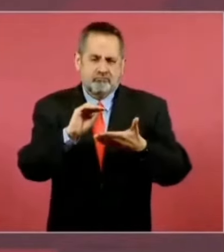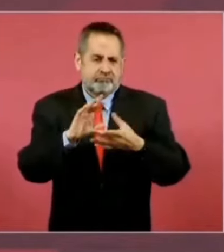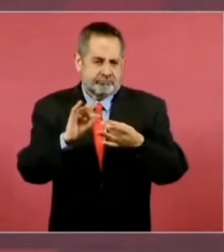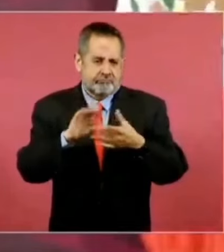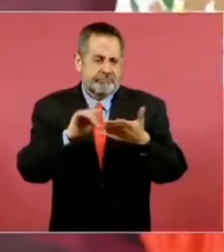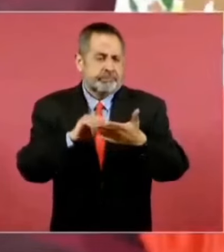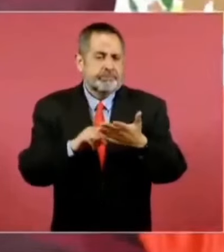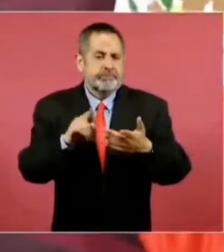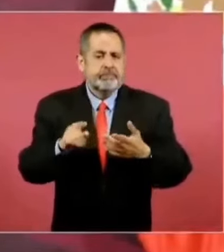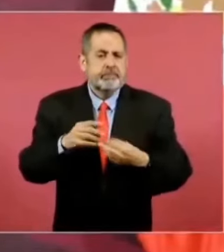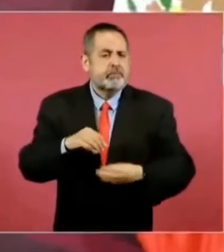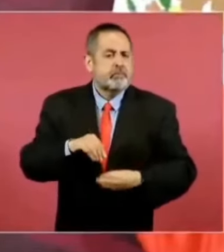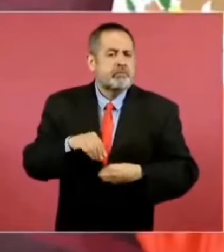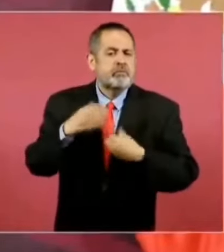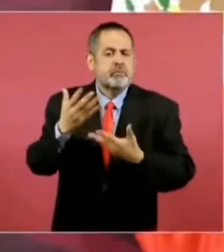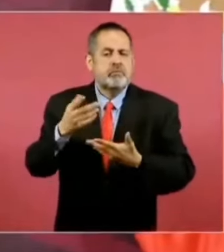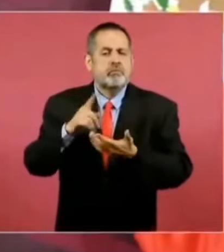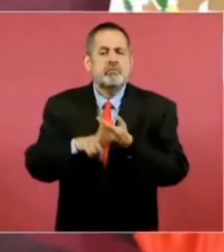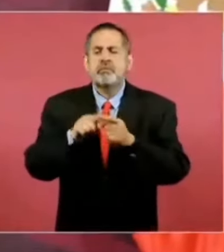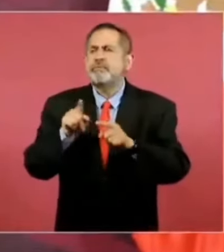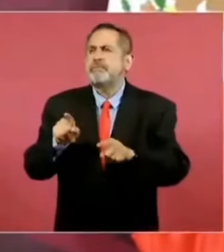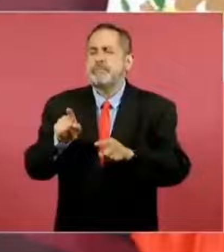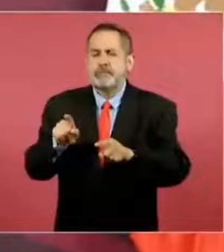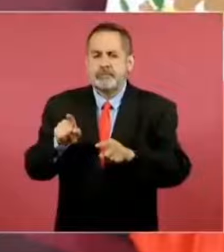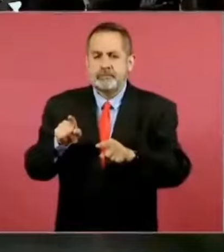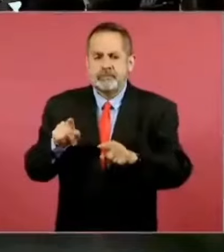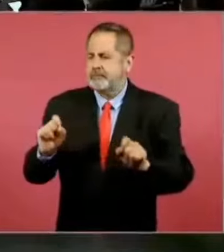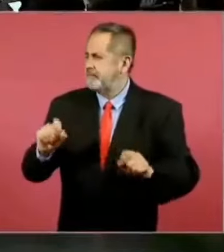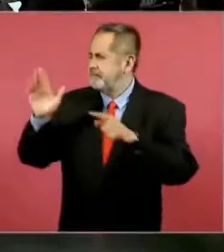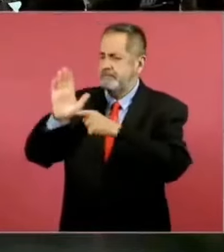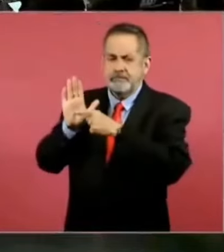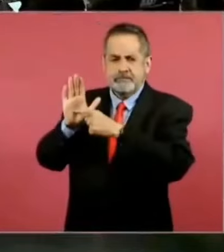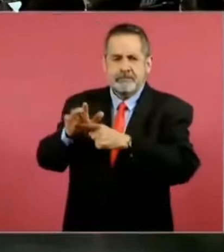de un poema de… ¿Por qué no lo pones?